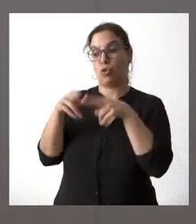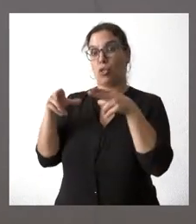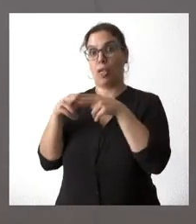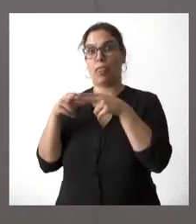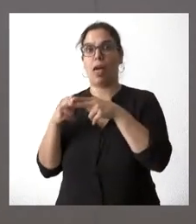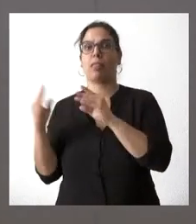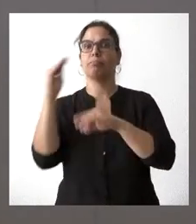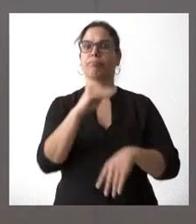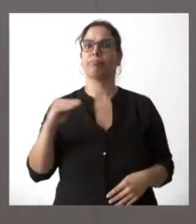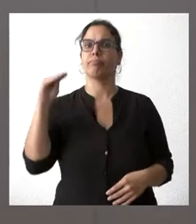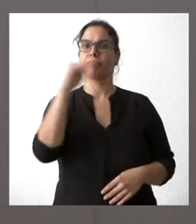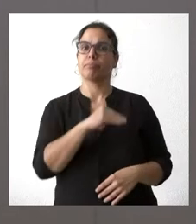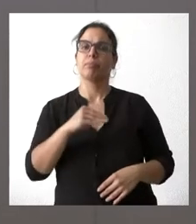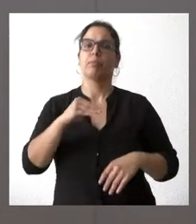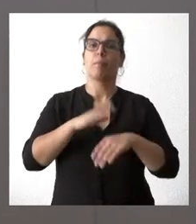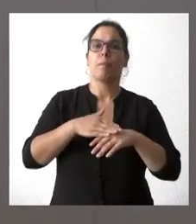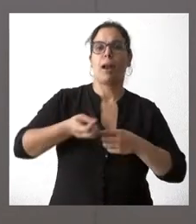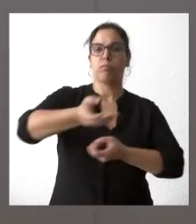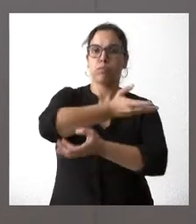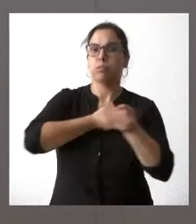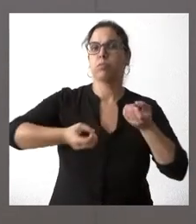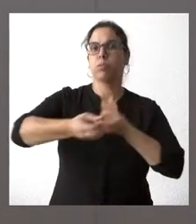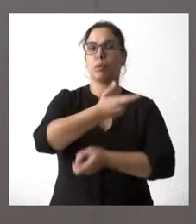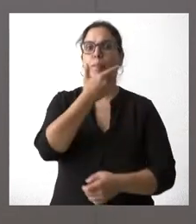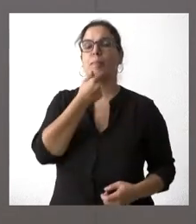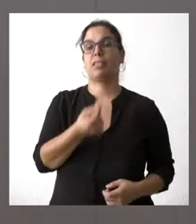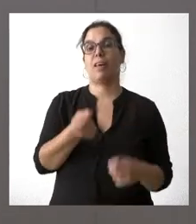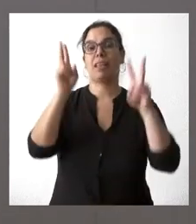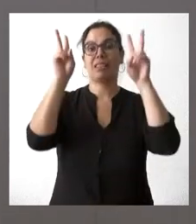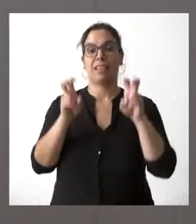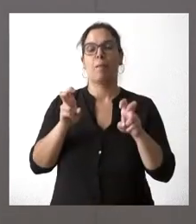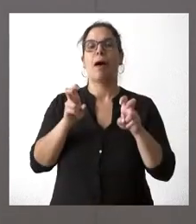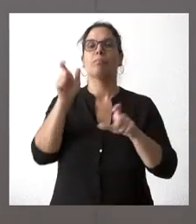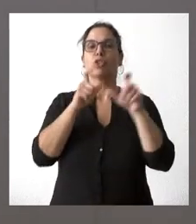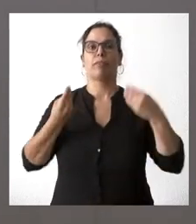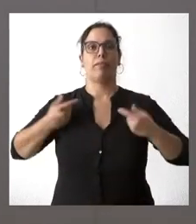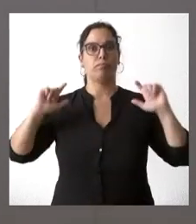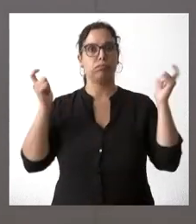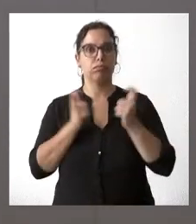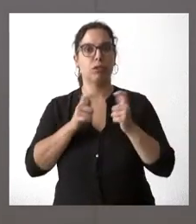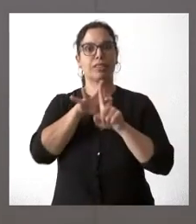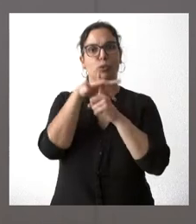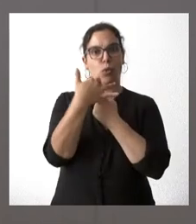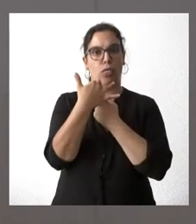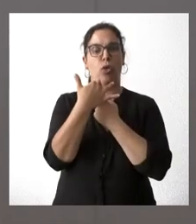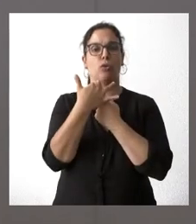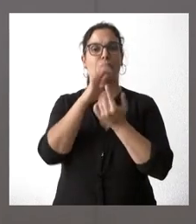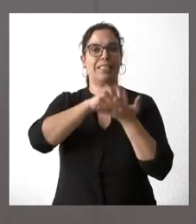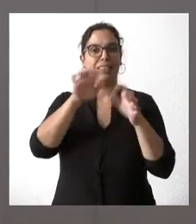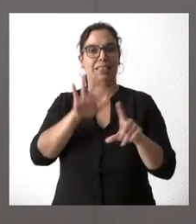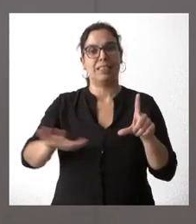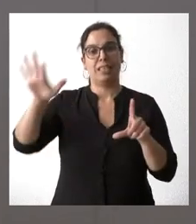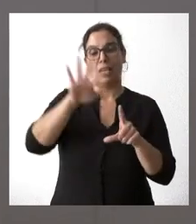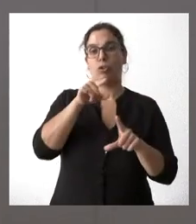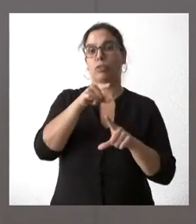participación en materia demográfica. Por tanto, tanto la búsqueda de asesoramiento como la participación son los instrumentos que se